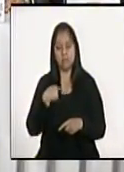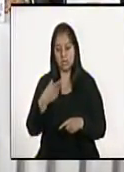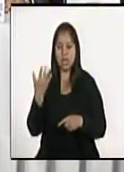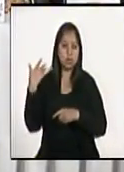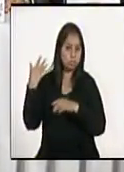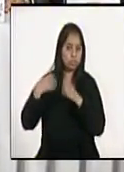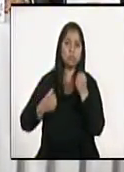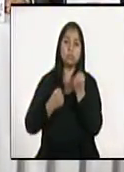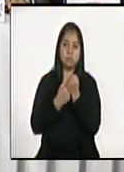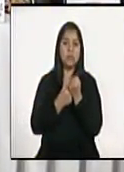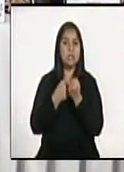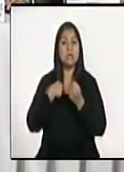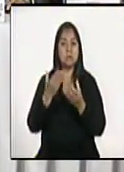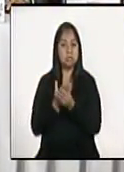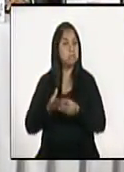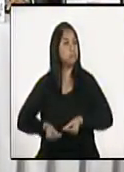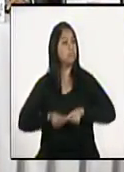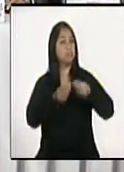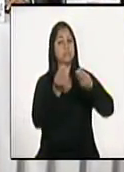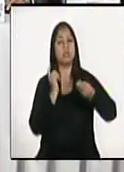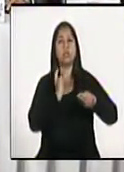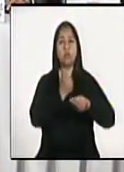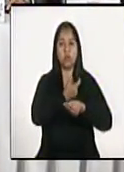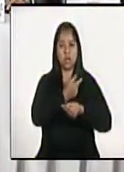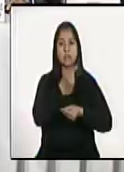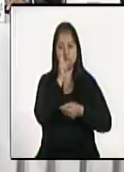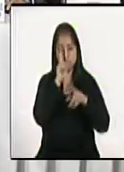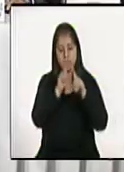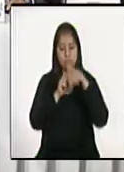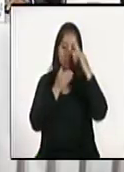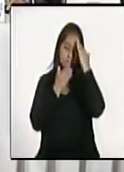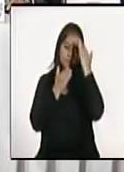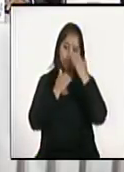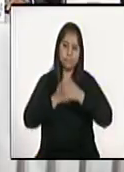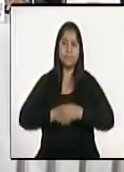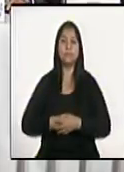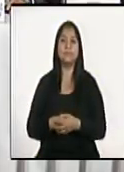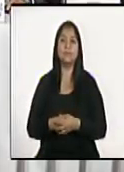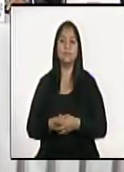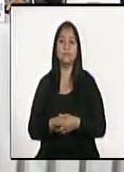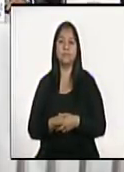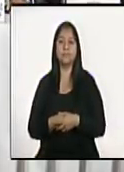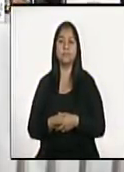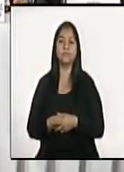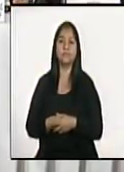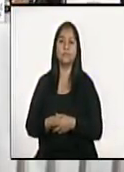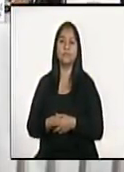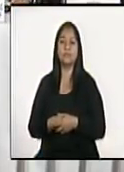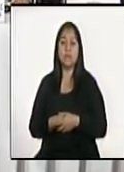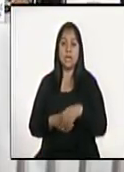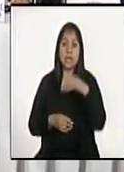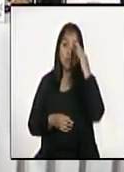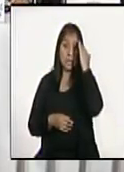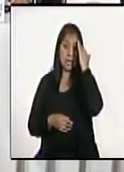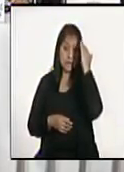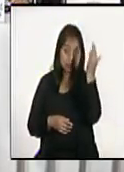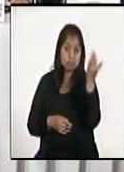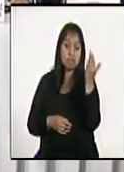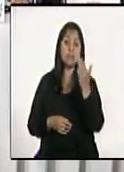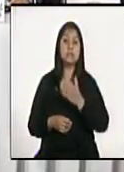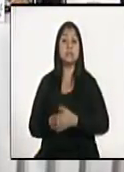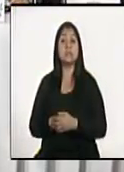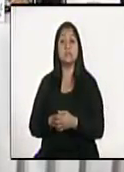y llevó esa petición principal para los señores diputados. Muchas gracias. Gracias, señor Vargas.